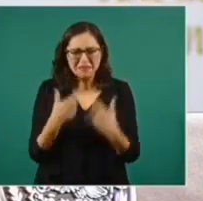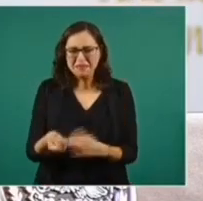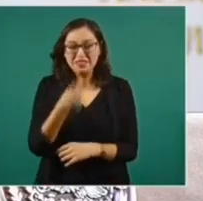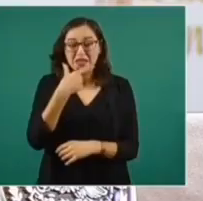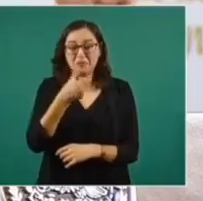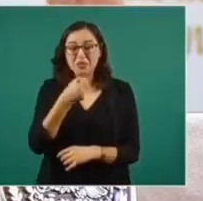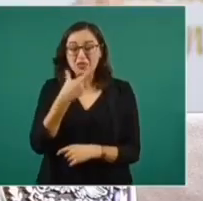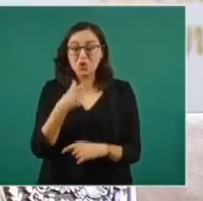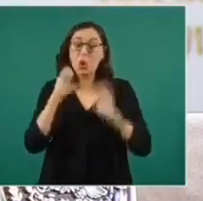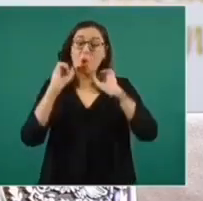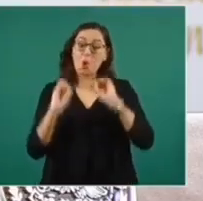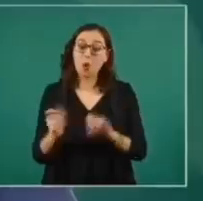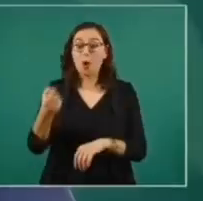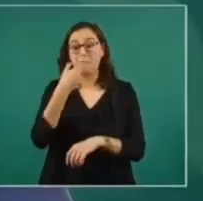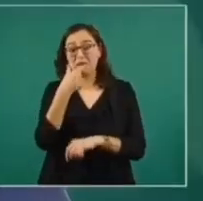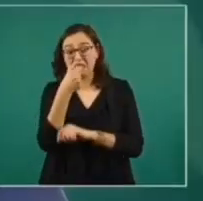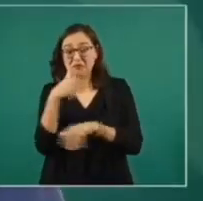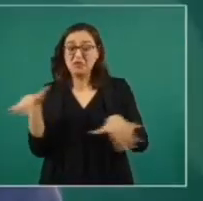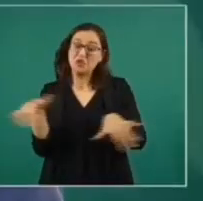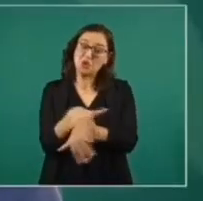Y los aguantamos.